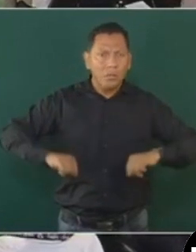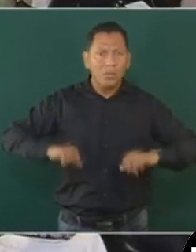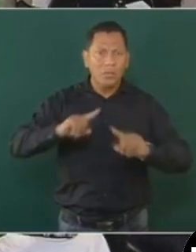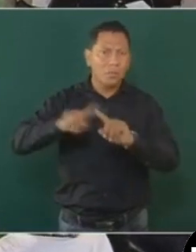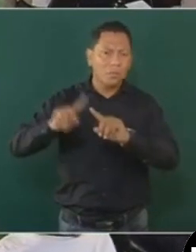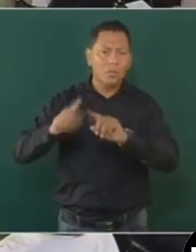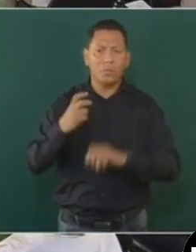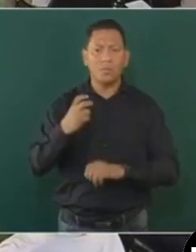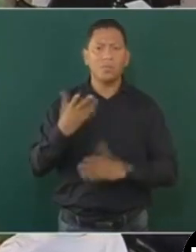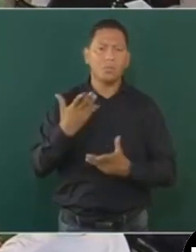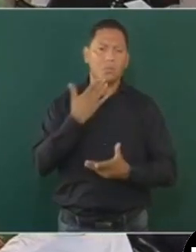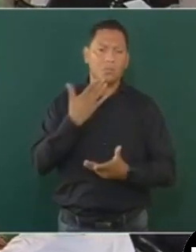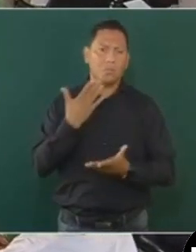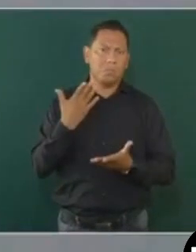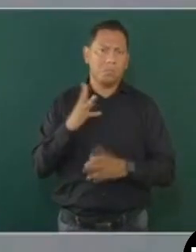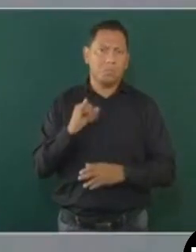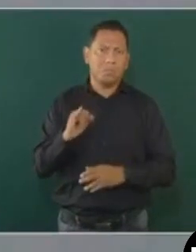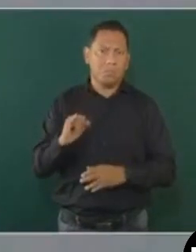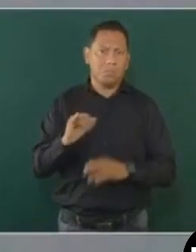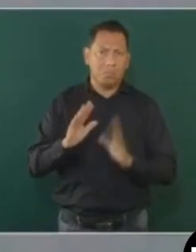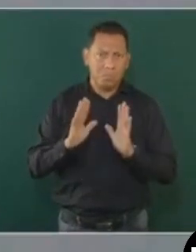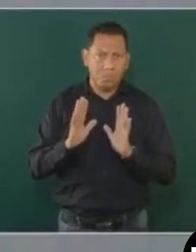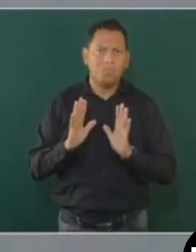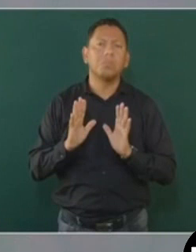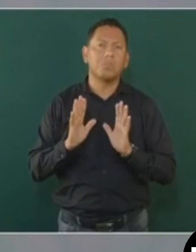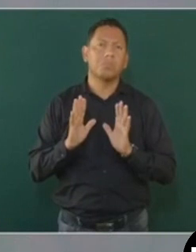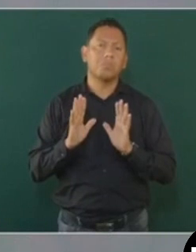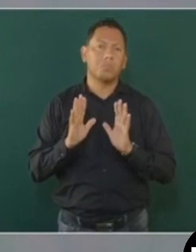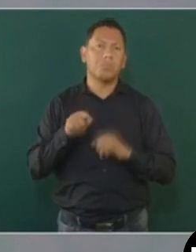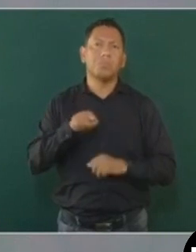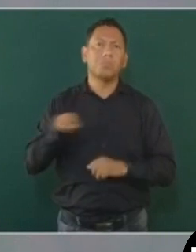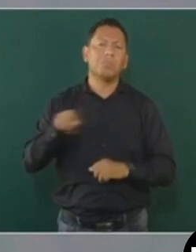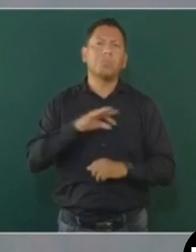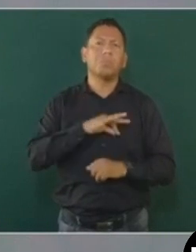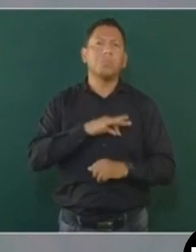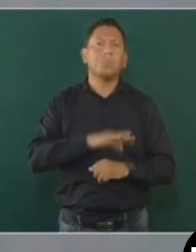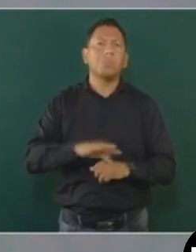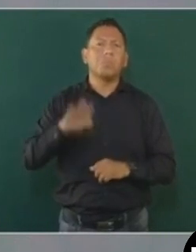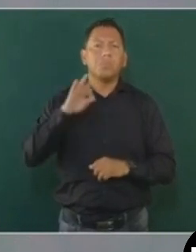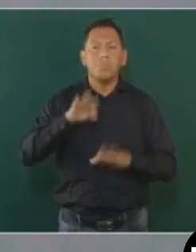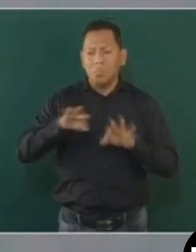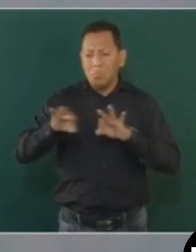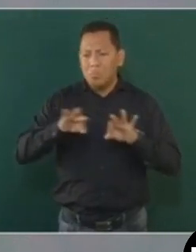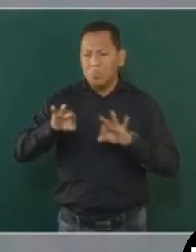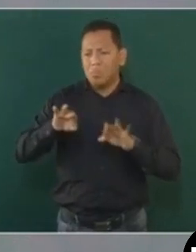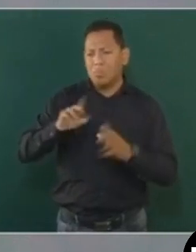Es legal, es legítimo que se obtengan utilidades